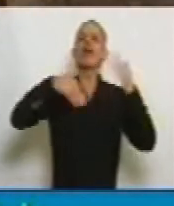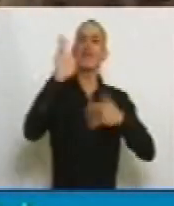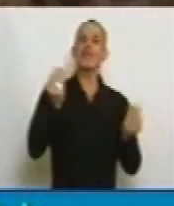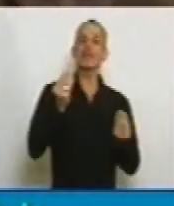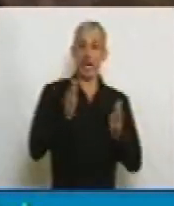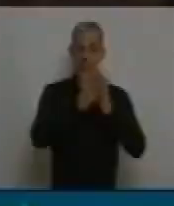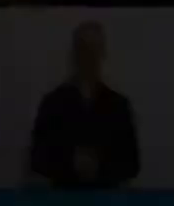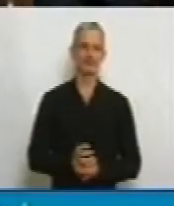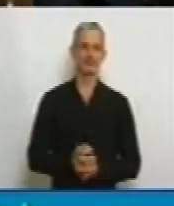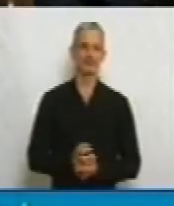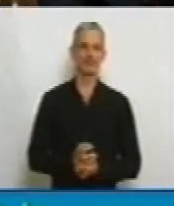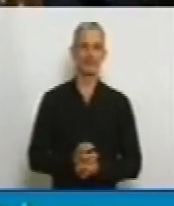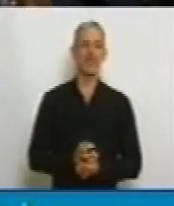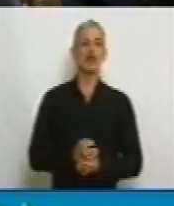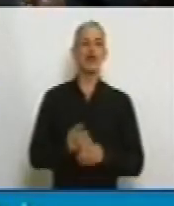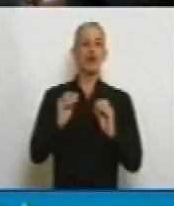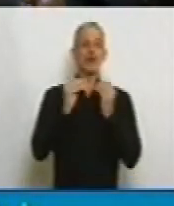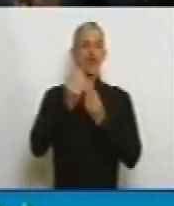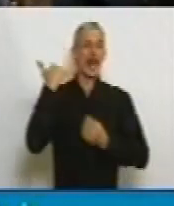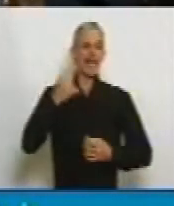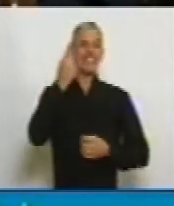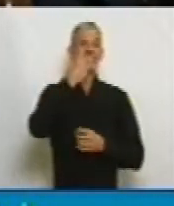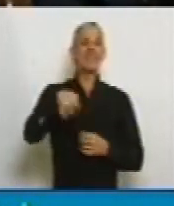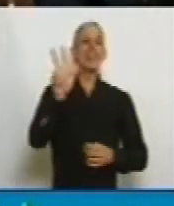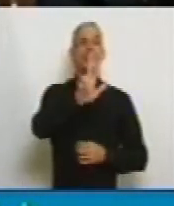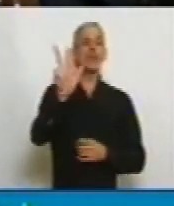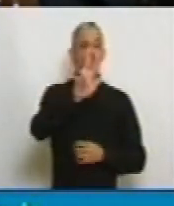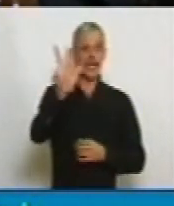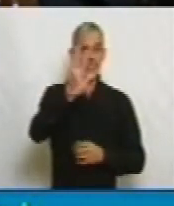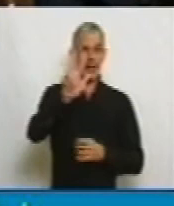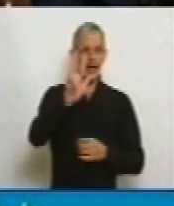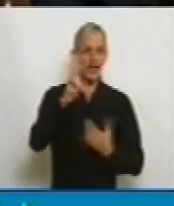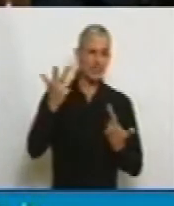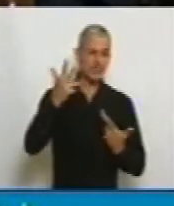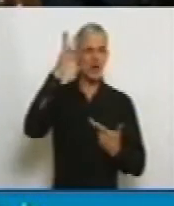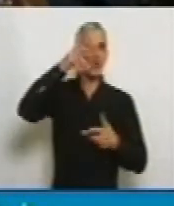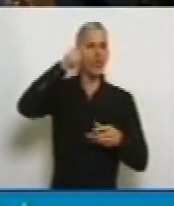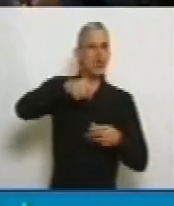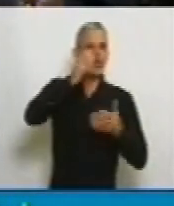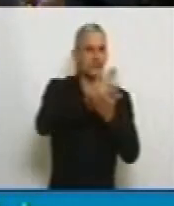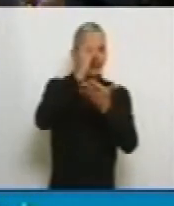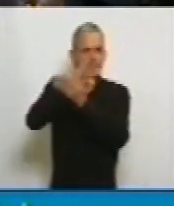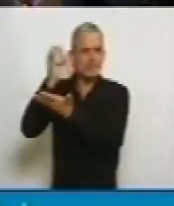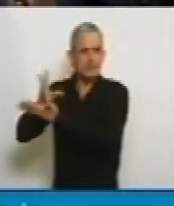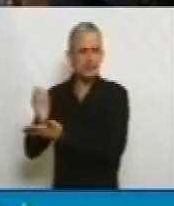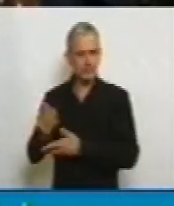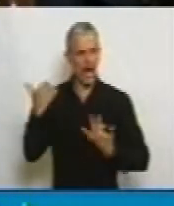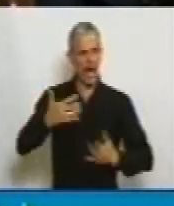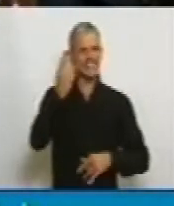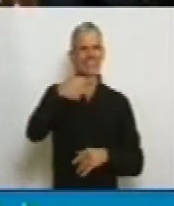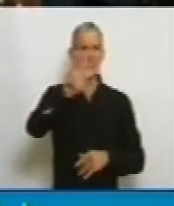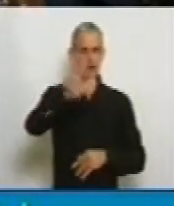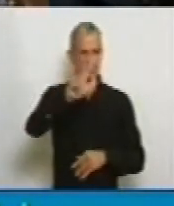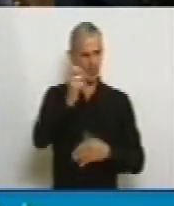es el diario Clarín. De las 133 actuaciones y 33 sanciones que se han